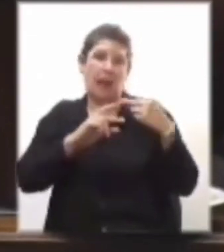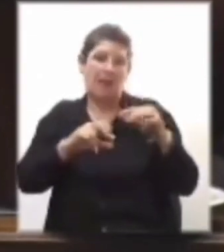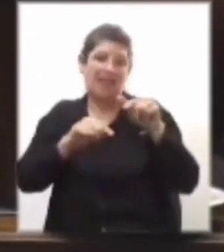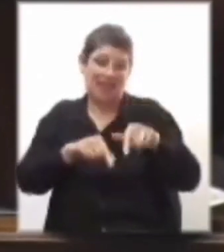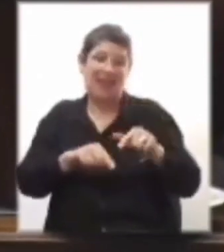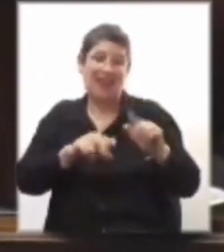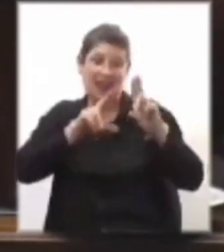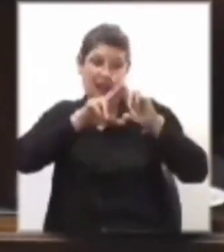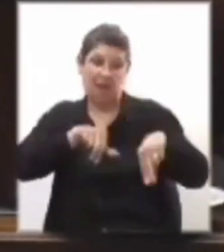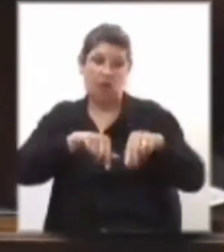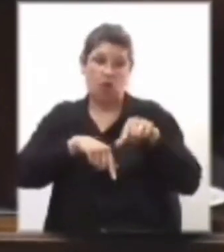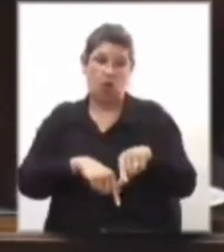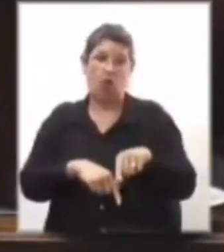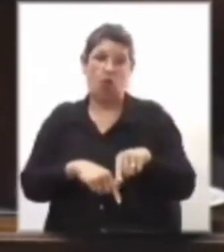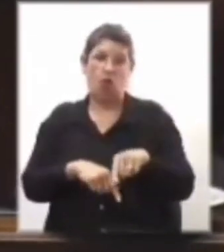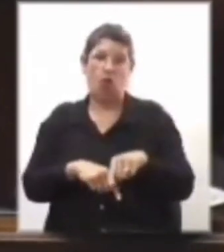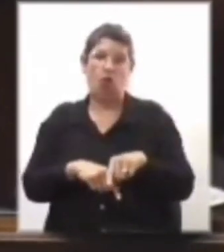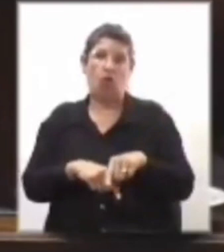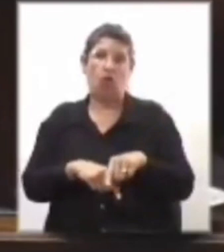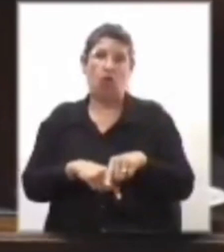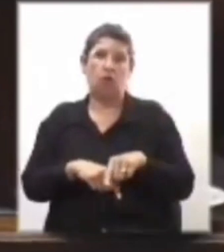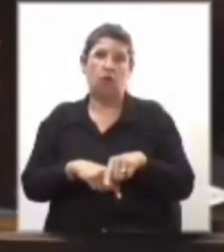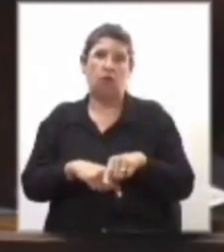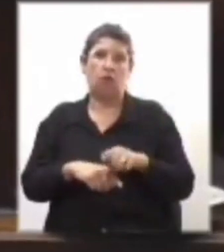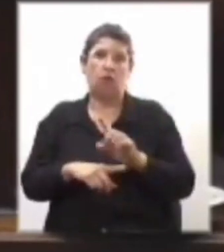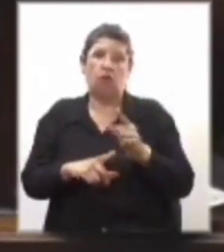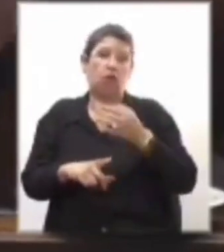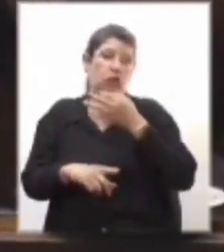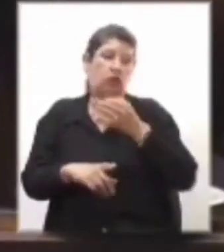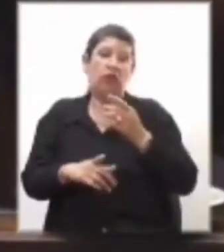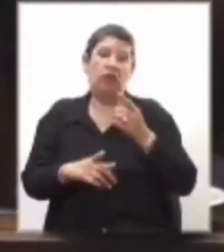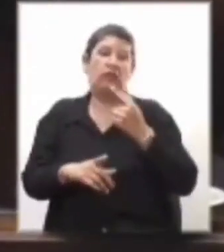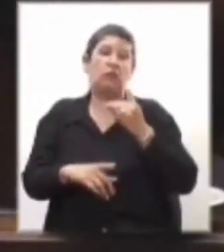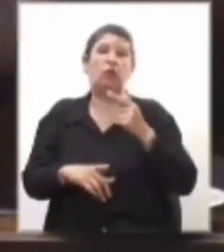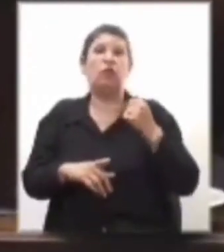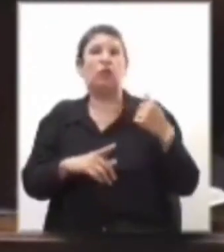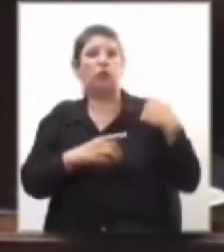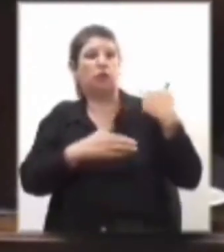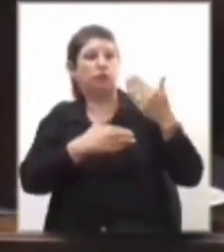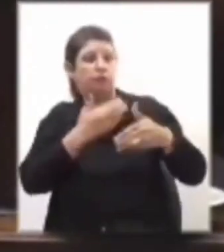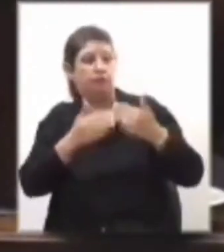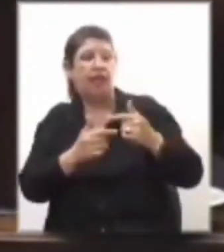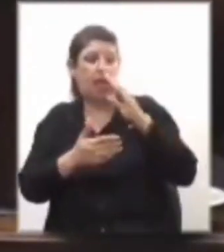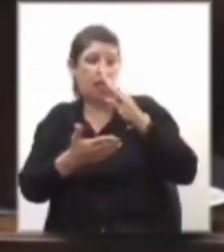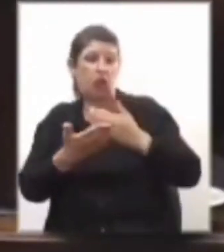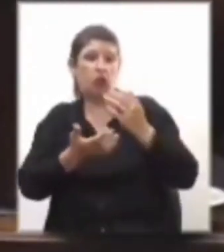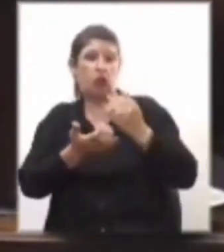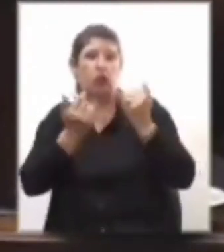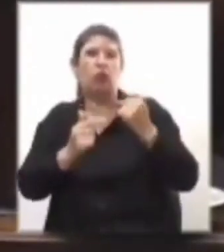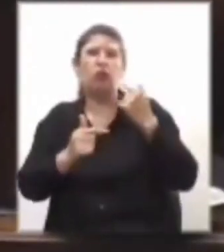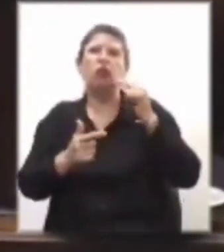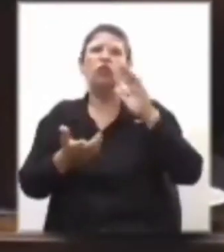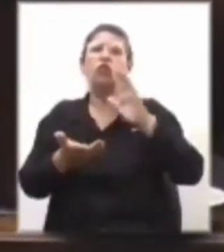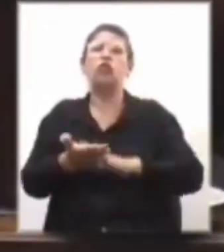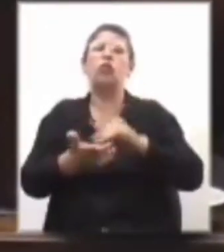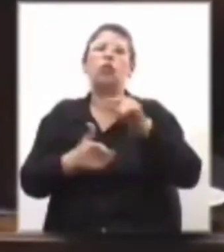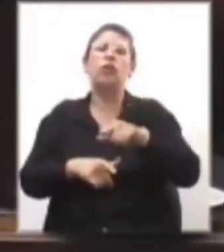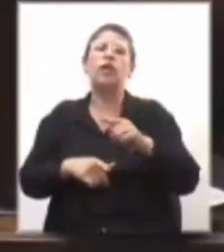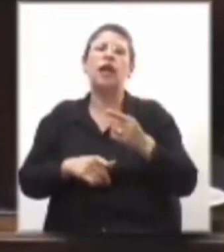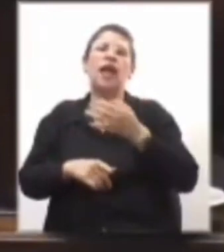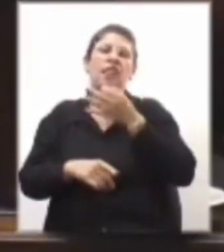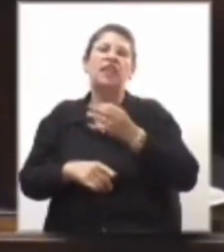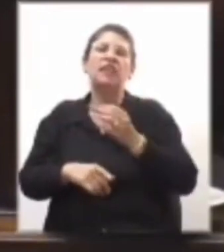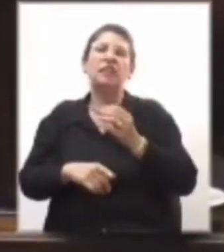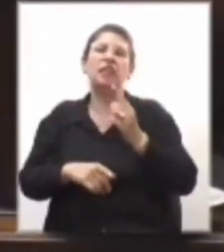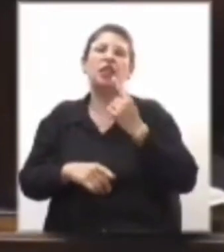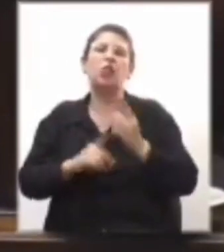veto, no se habla, por ejemplo, de lo que viene pasando en estos últimos días, pero yo voy a poner algunos ejemplos, muy